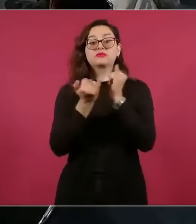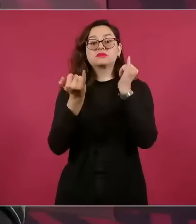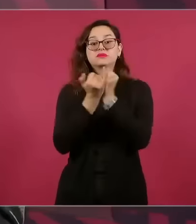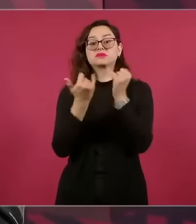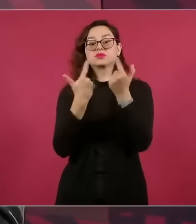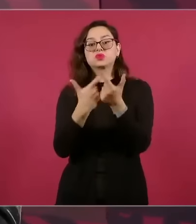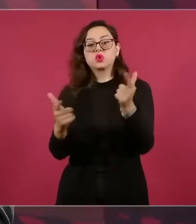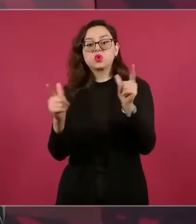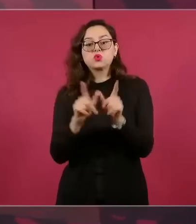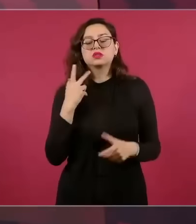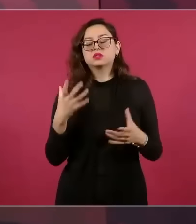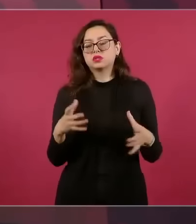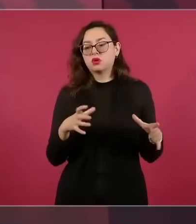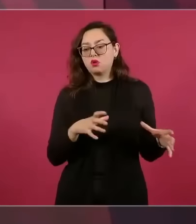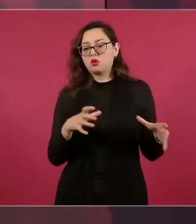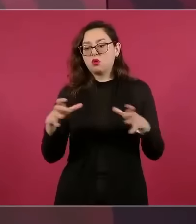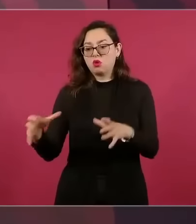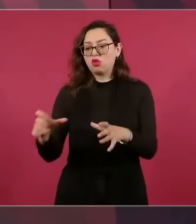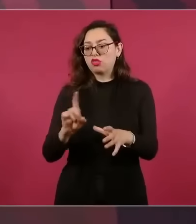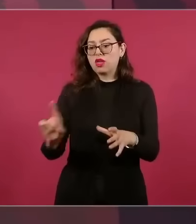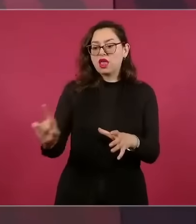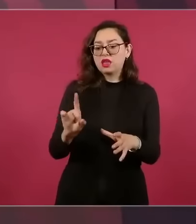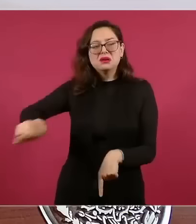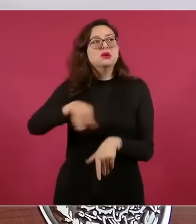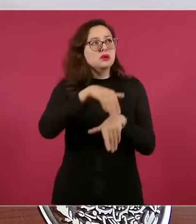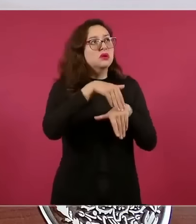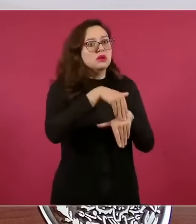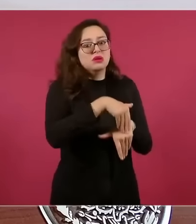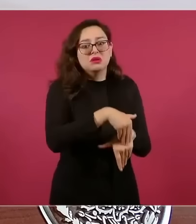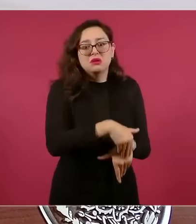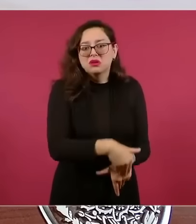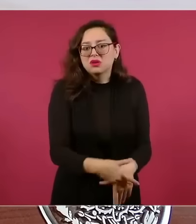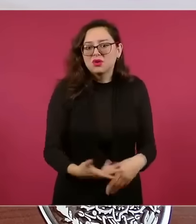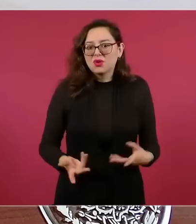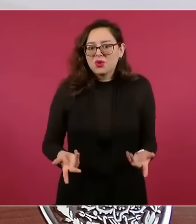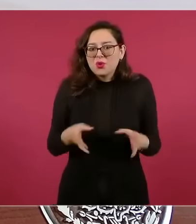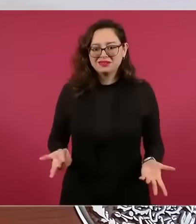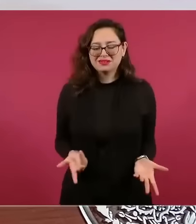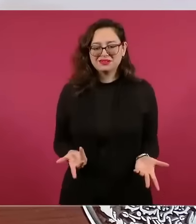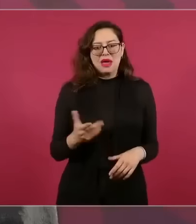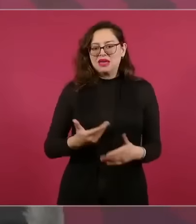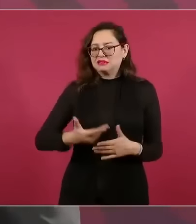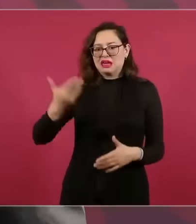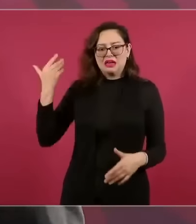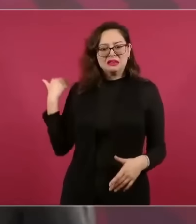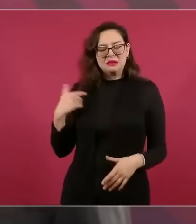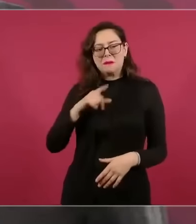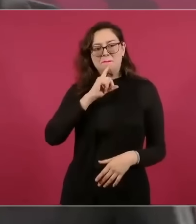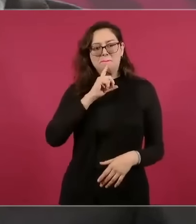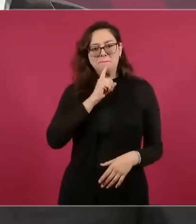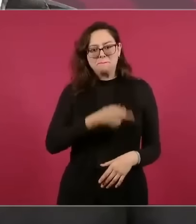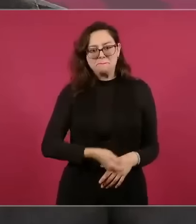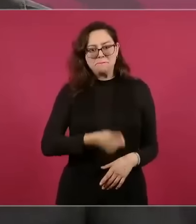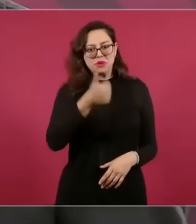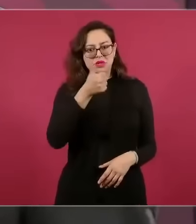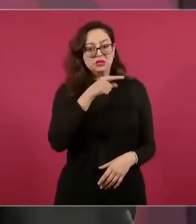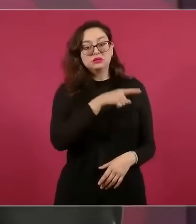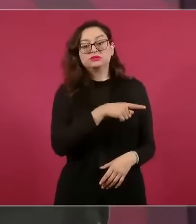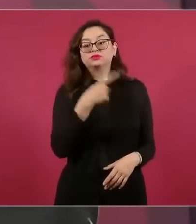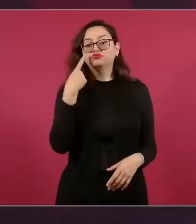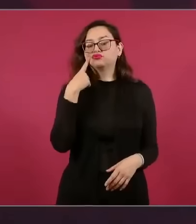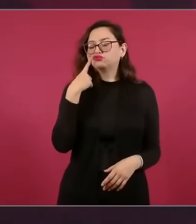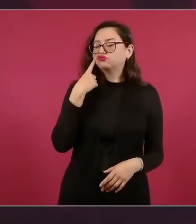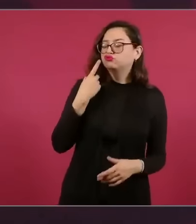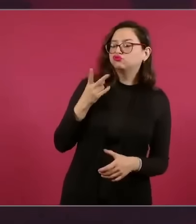individuos del bloque conservador? Nunca se había visto eso. Él es el que pasa lista y a ver,